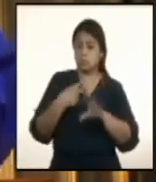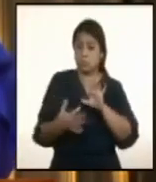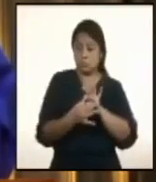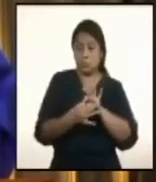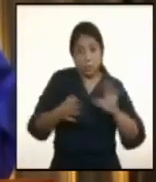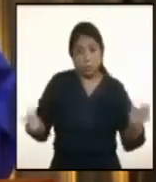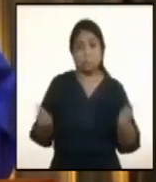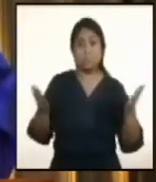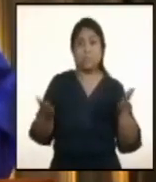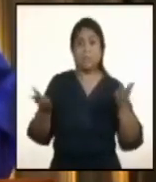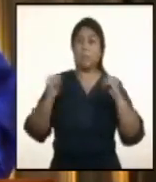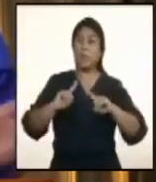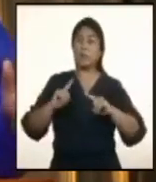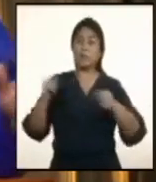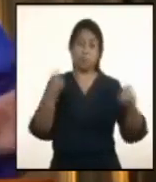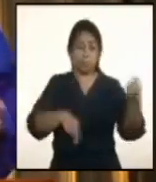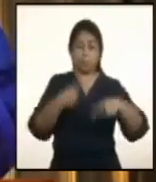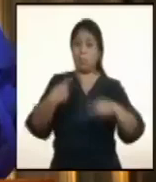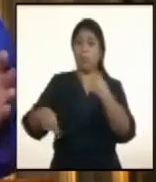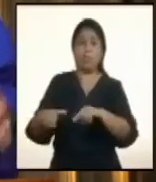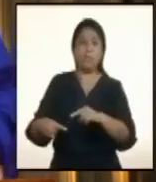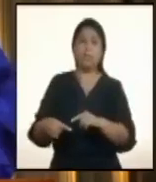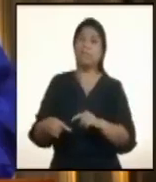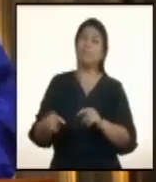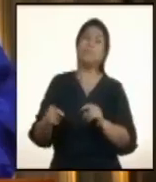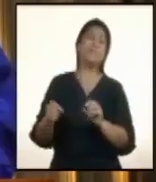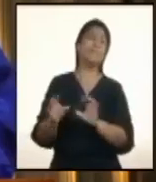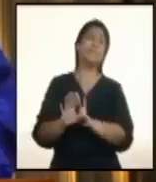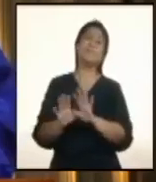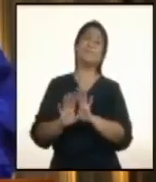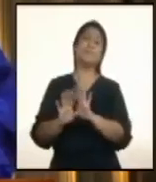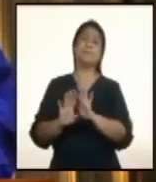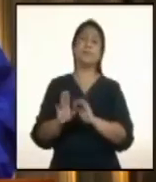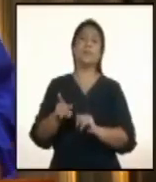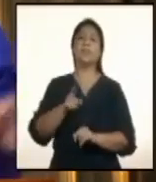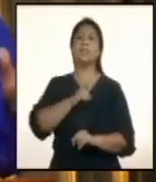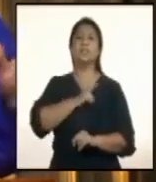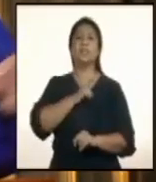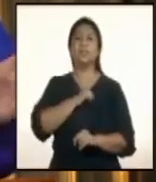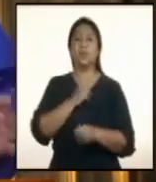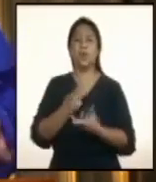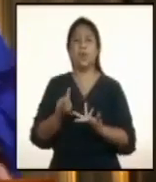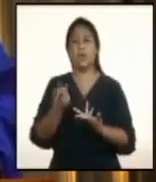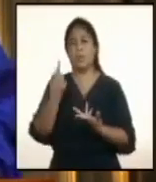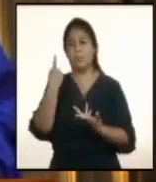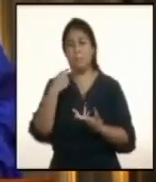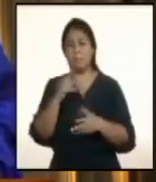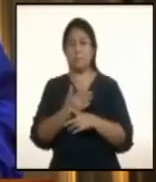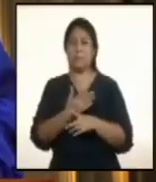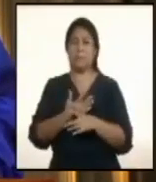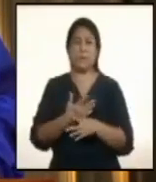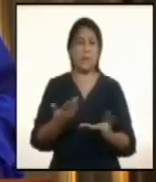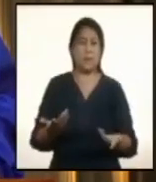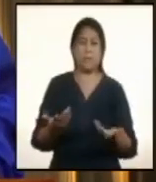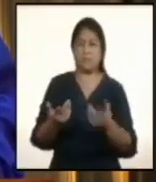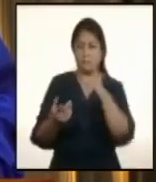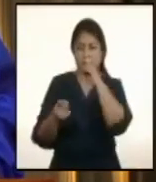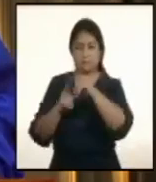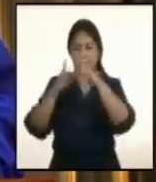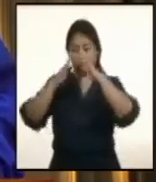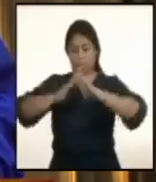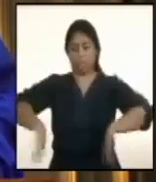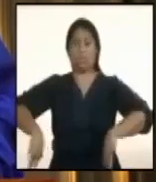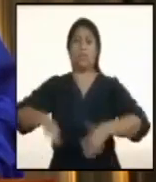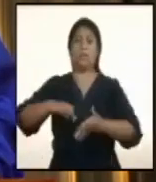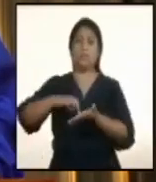nos confrontamos, vamos a llegar nada más a ser partícipes de la debacle de nuestro país desde el